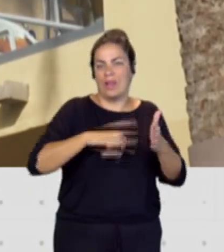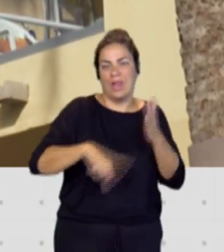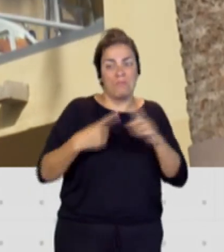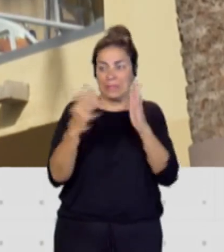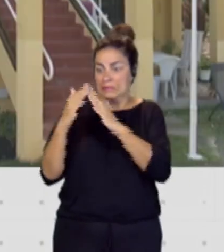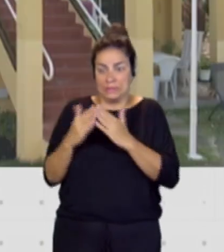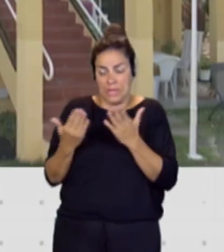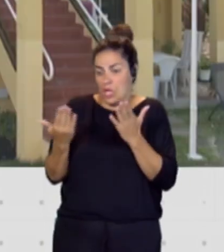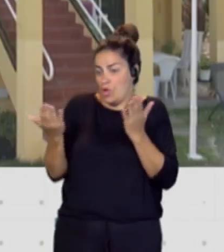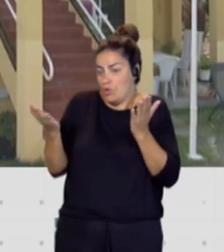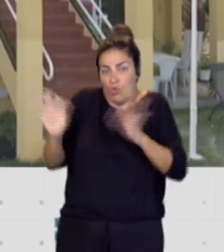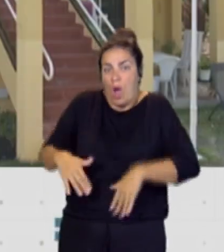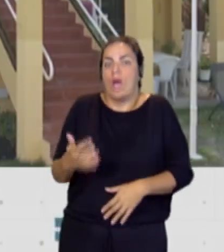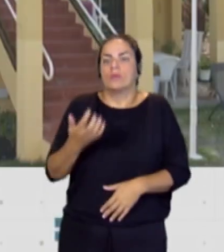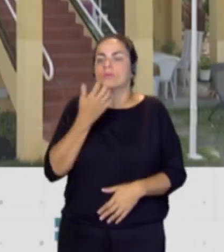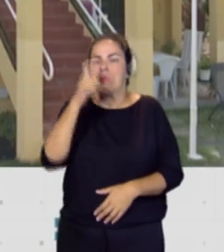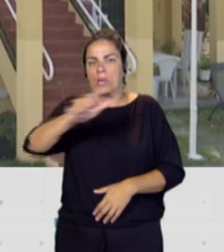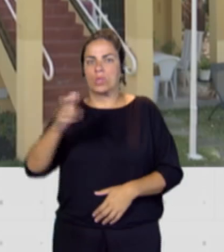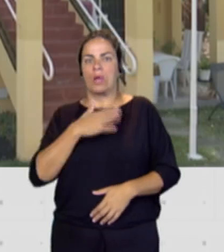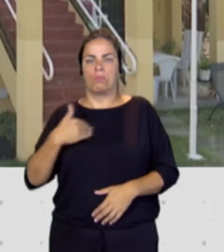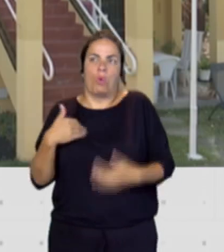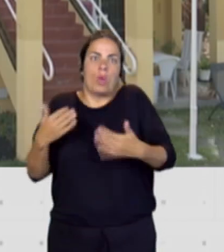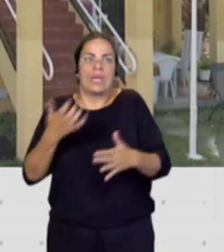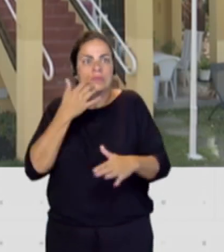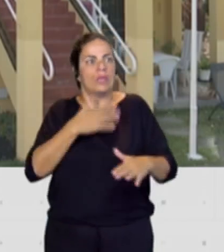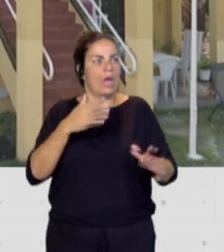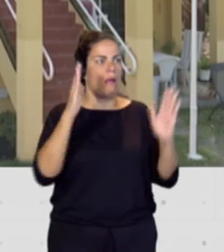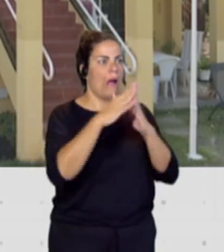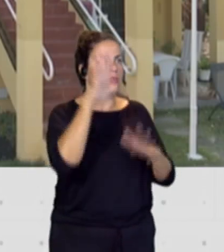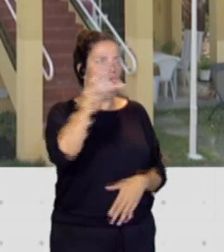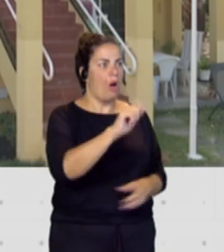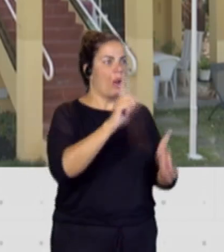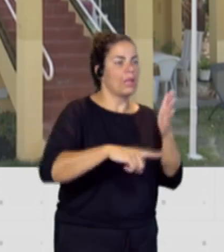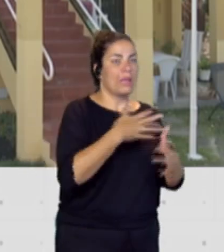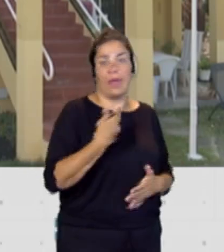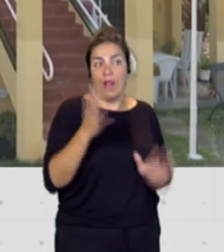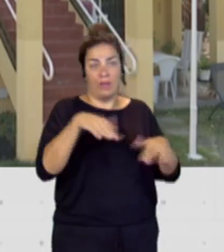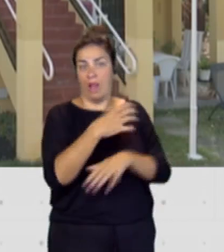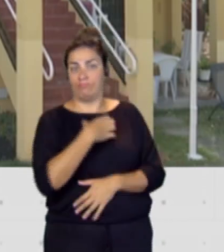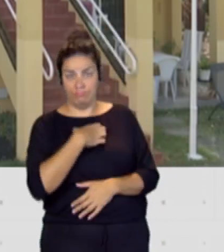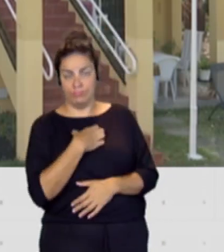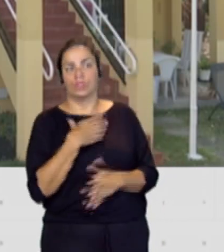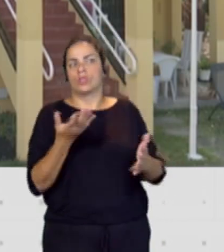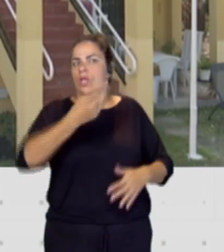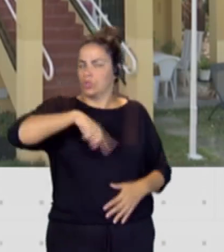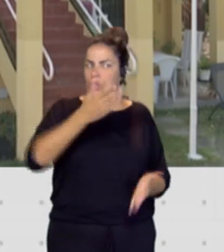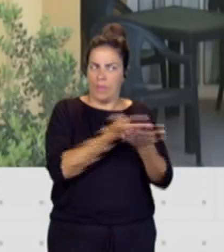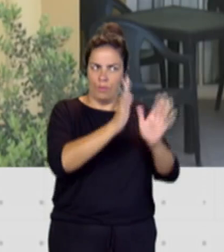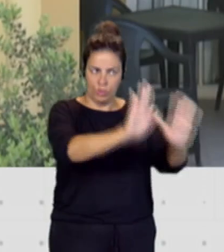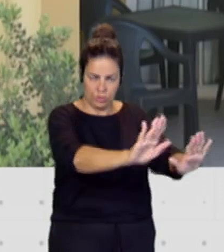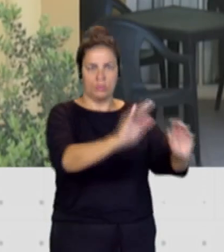cualquier persona que quiera acceder de forma asequible a una vivienda por lo tanto lo que hemos pedido que reflexionen que paren esas